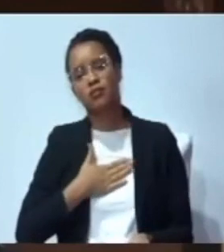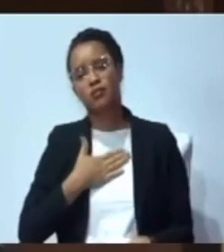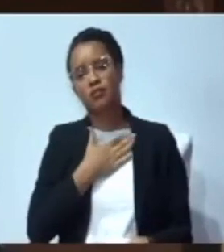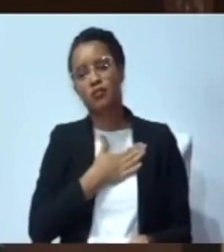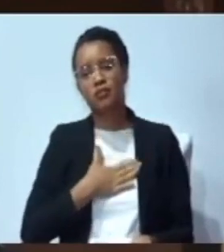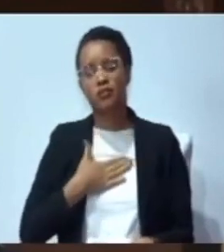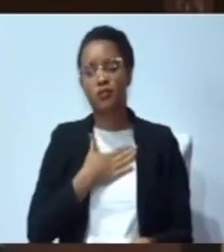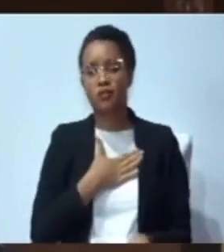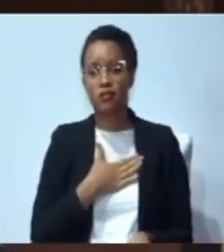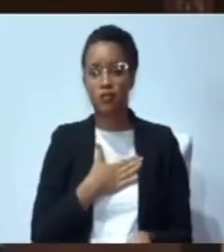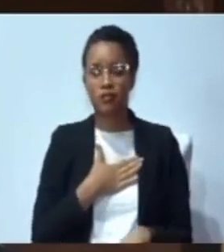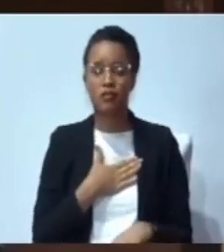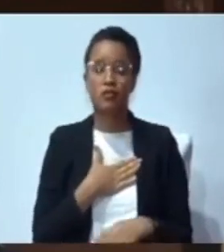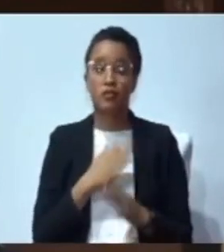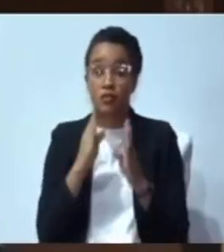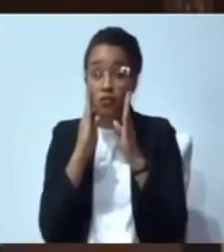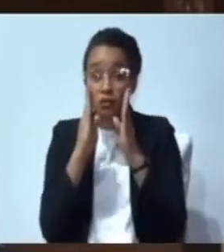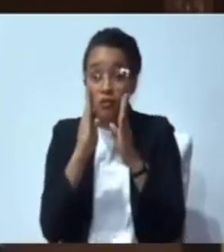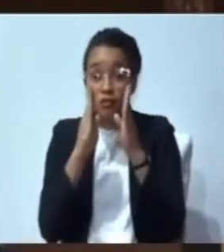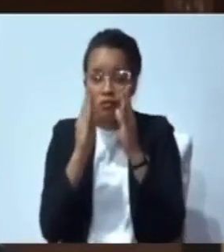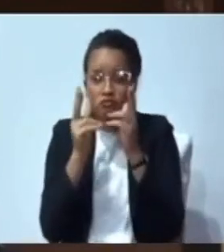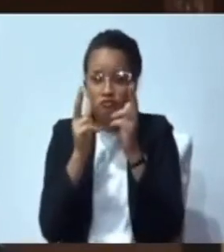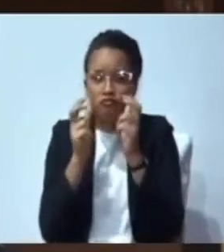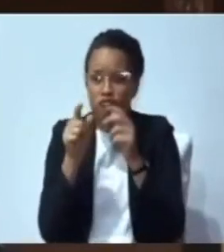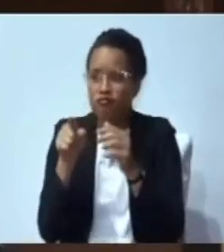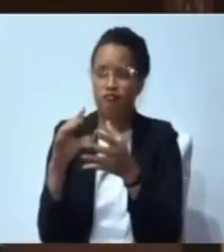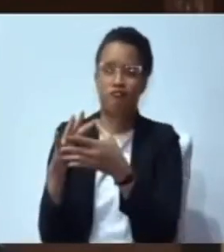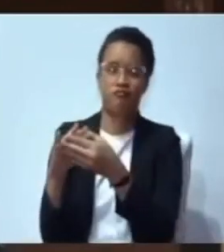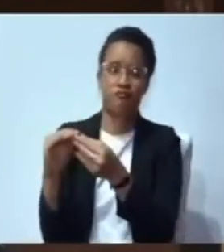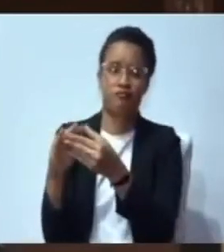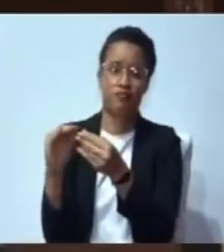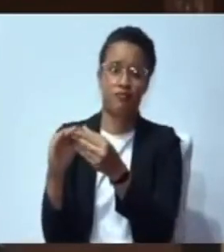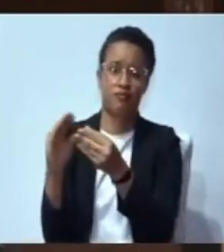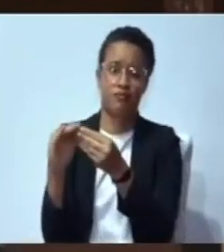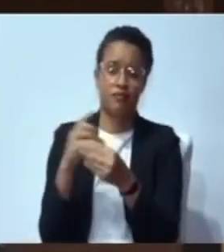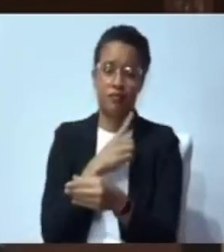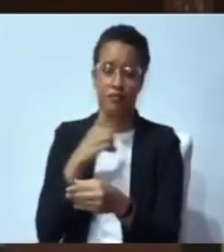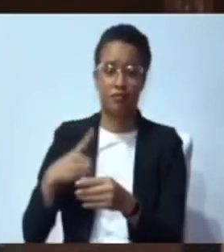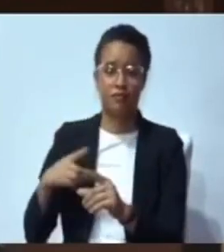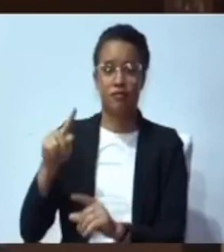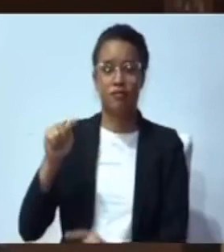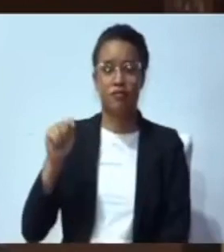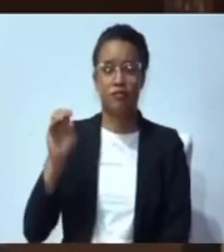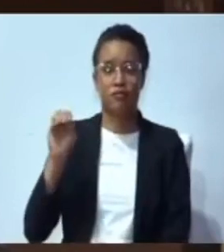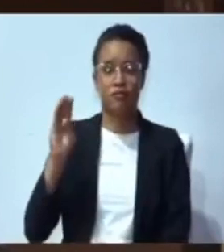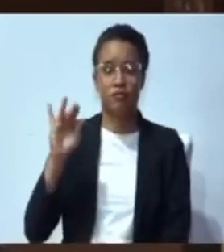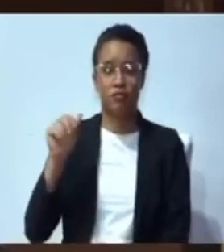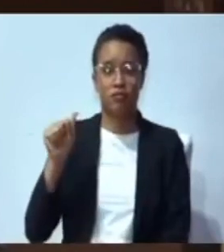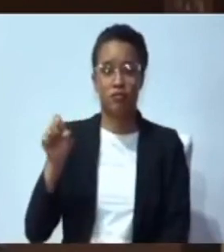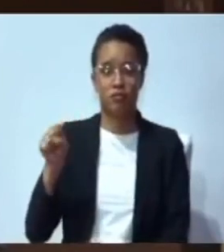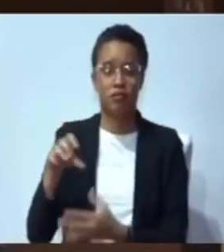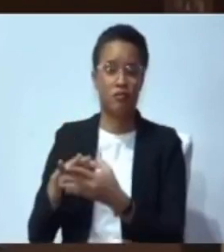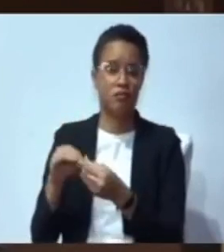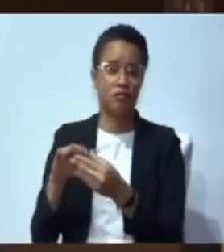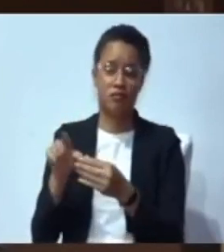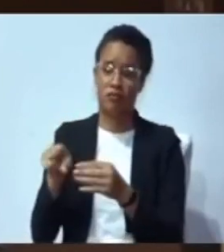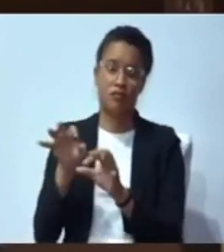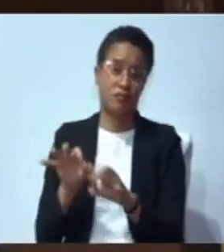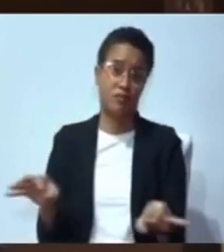por favor, vamos a escuchar la información que está dando el diputado Tobía, que es importante,